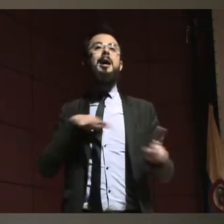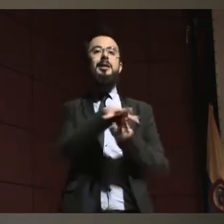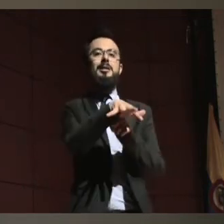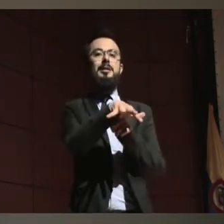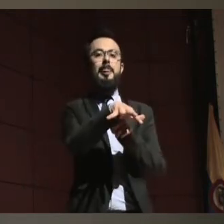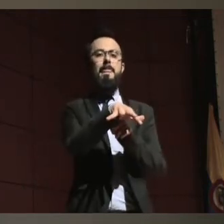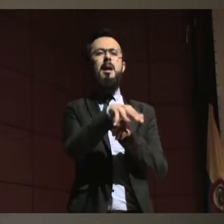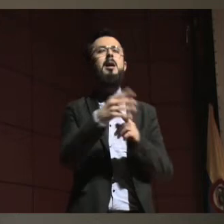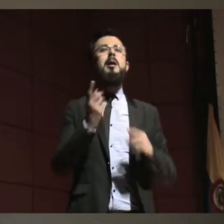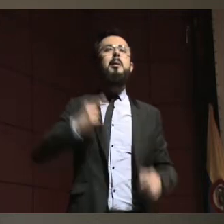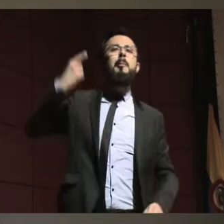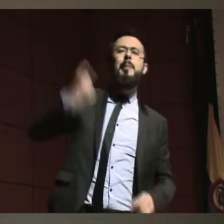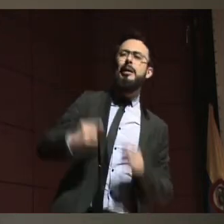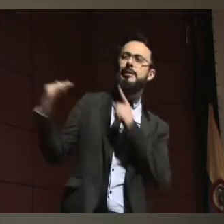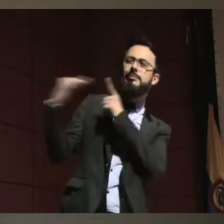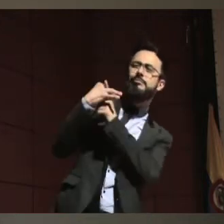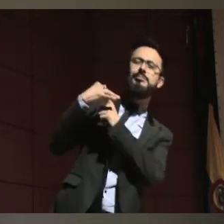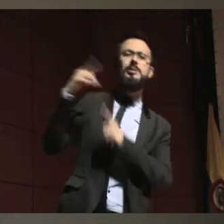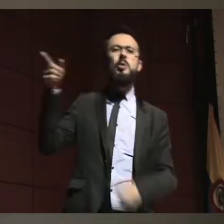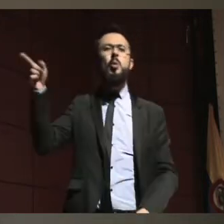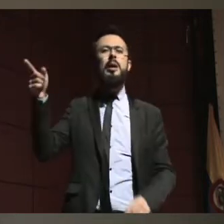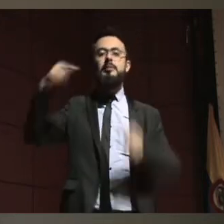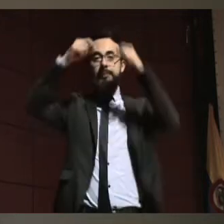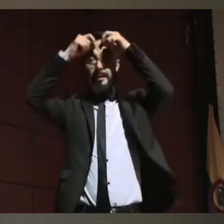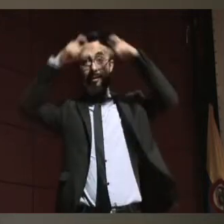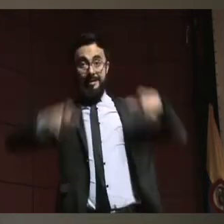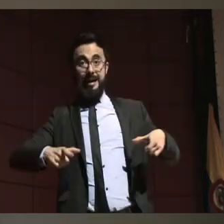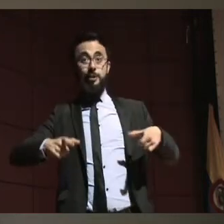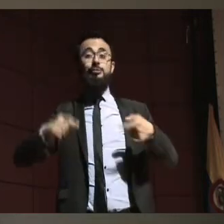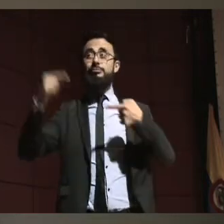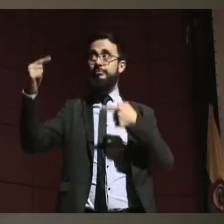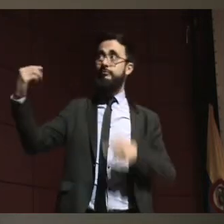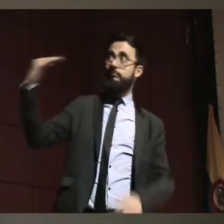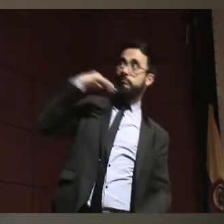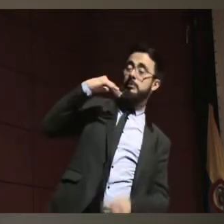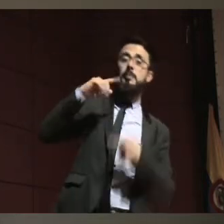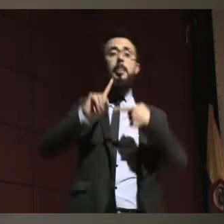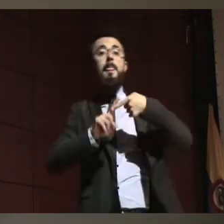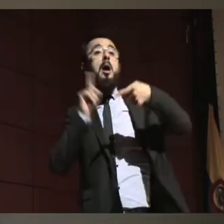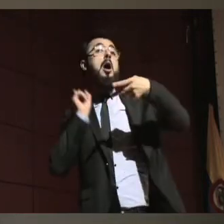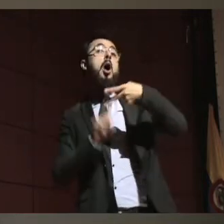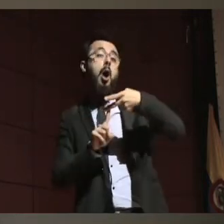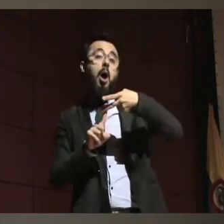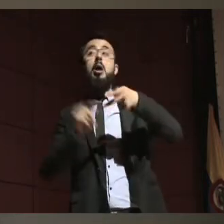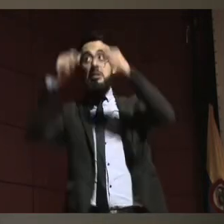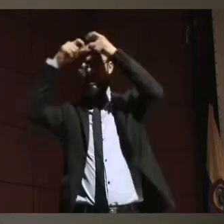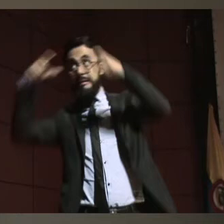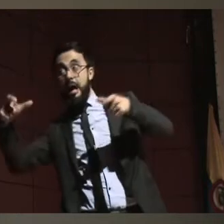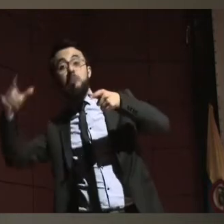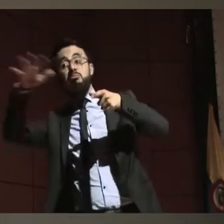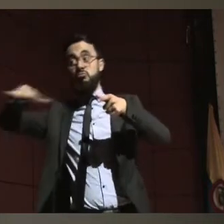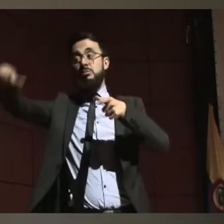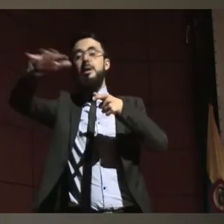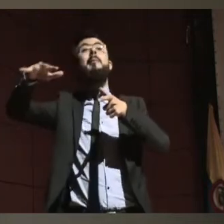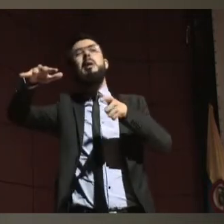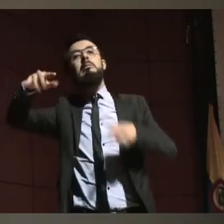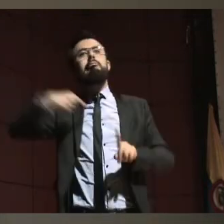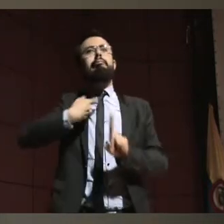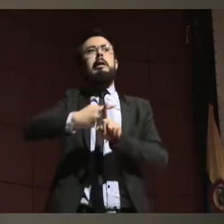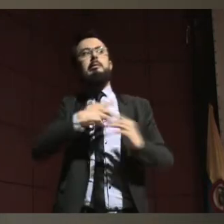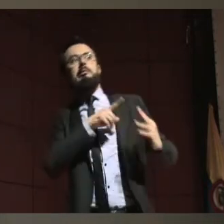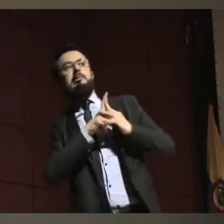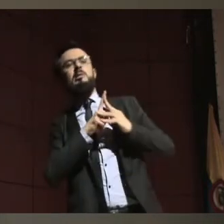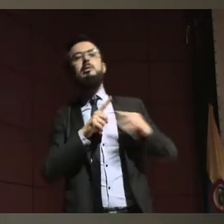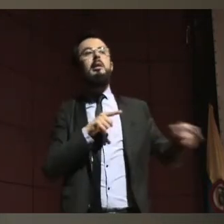como decía antes, no solamente por el Estado, sino también muchas veces por los mismos allegados. Entonces,